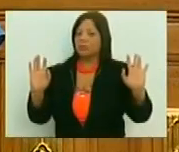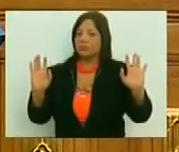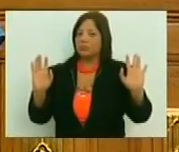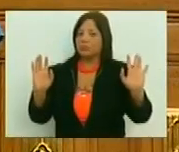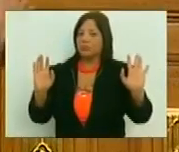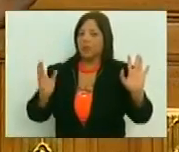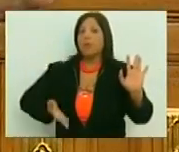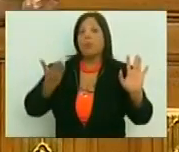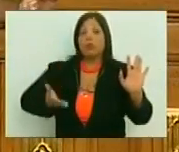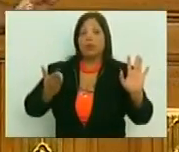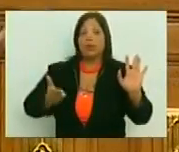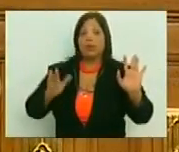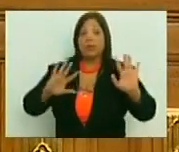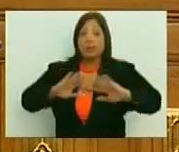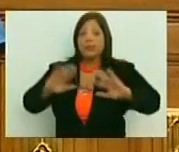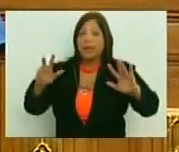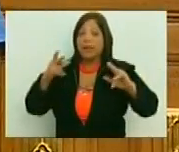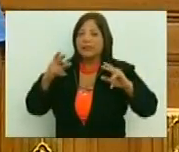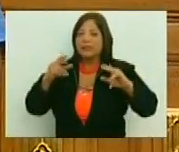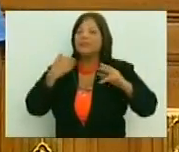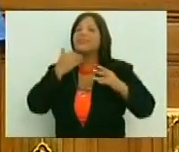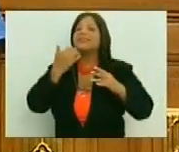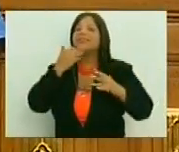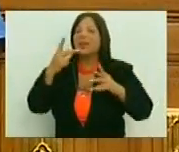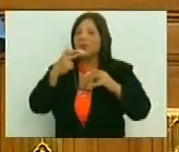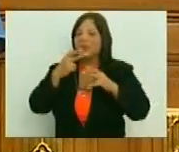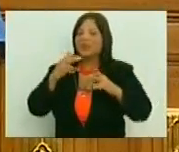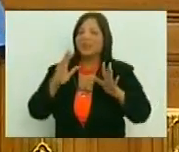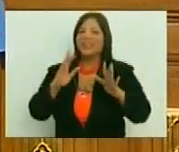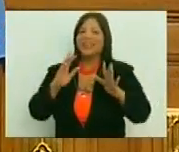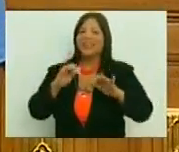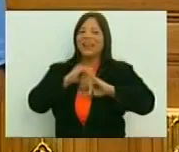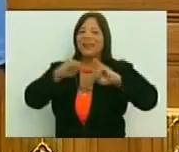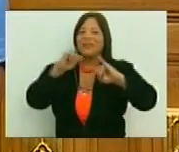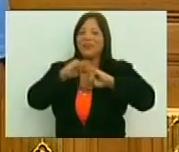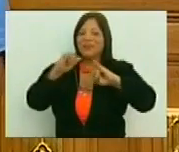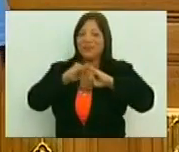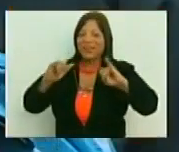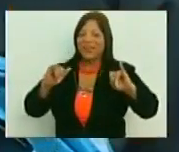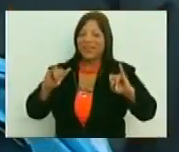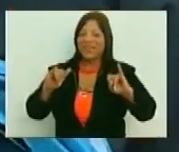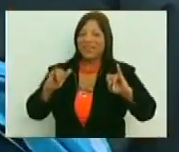porque, ya estoy rematando, remato leyendo esto,